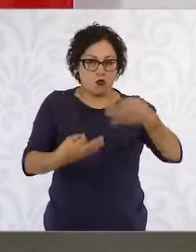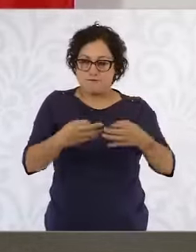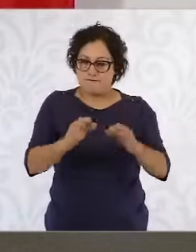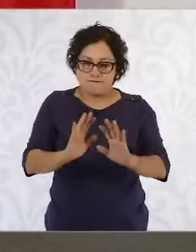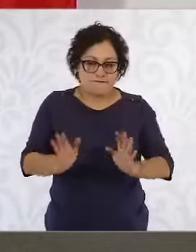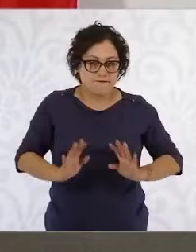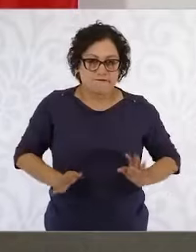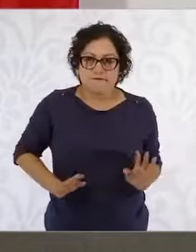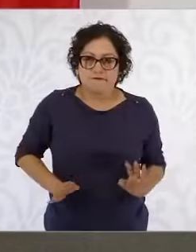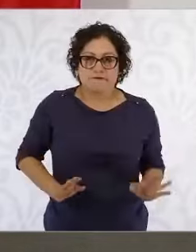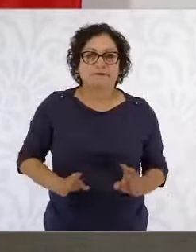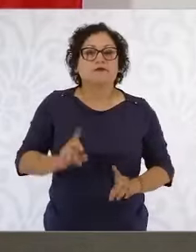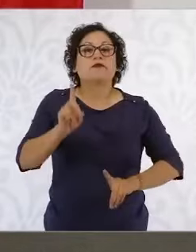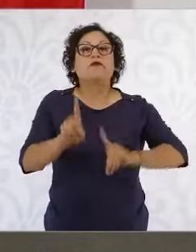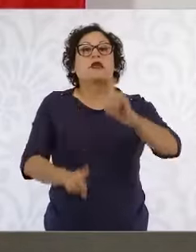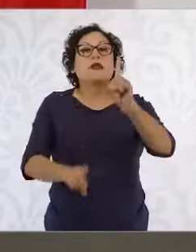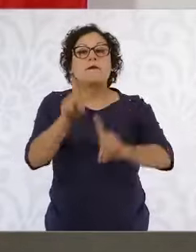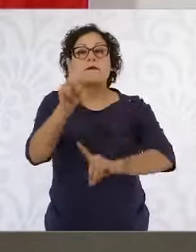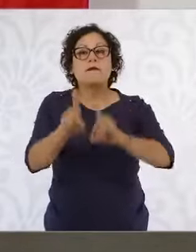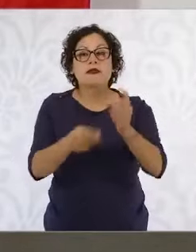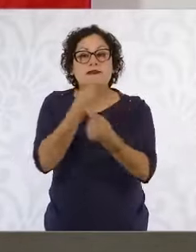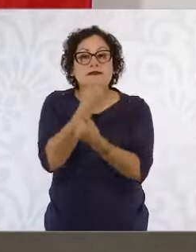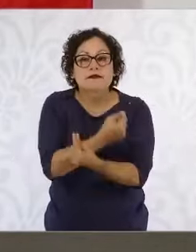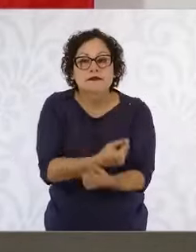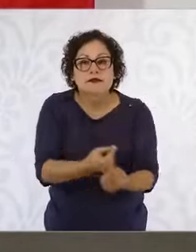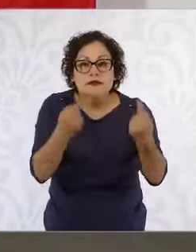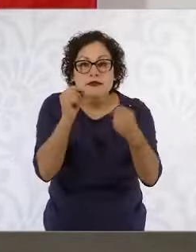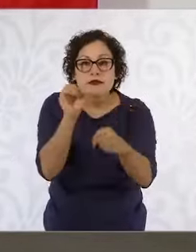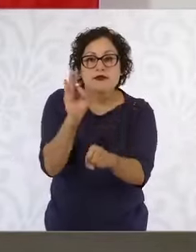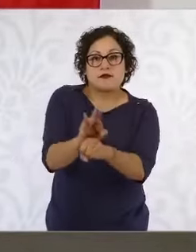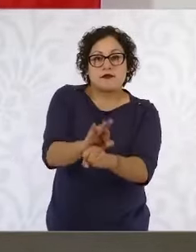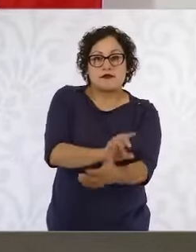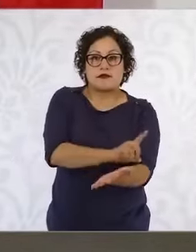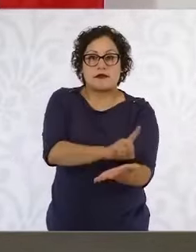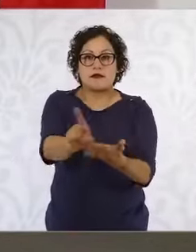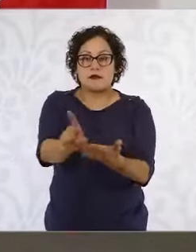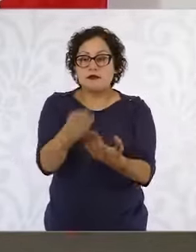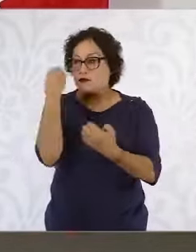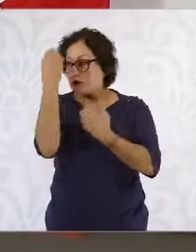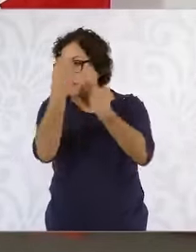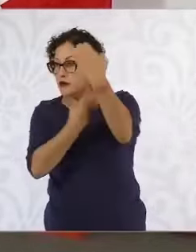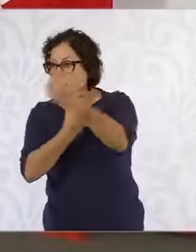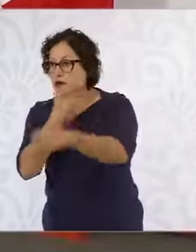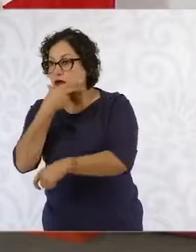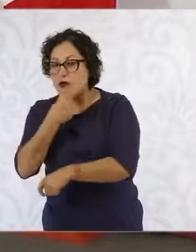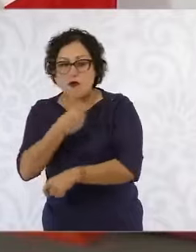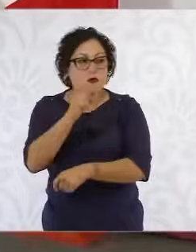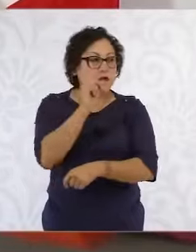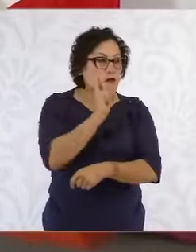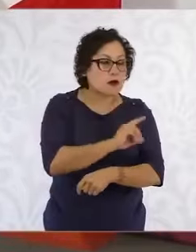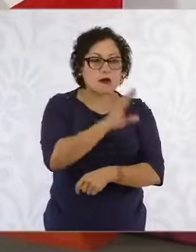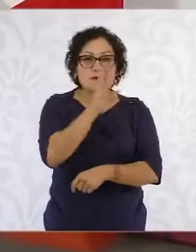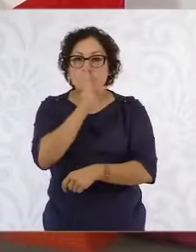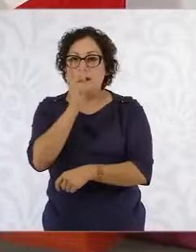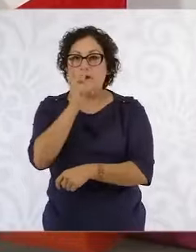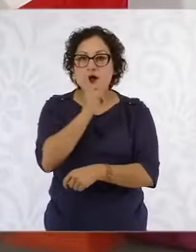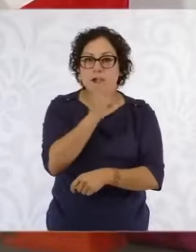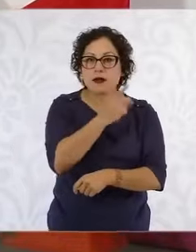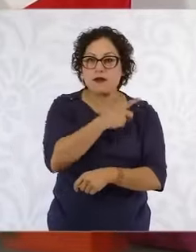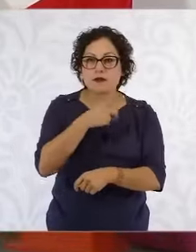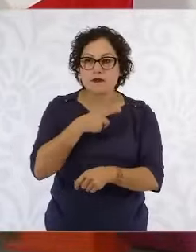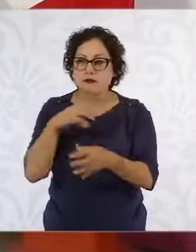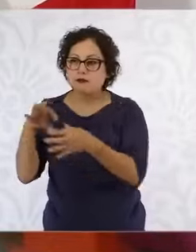y de los derechos de las niñas y los niños, con quién van a estar mejor cuidados en caso de la separación de la pareja.